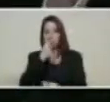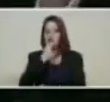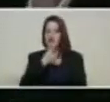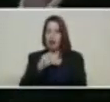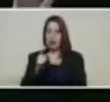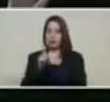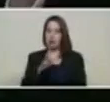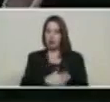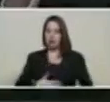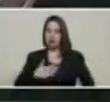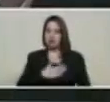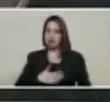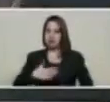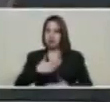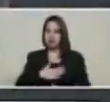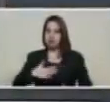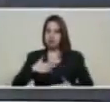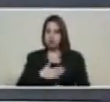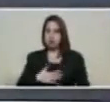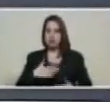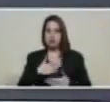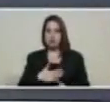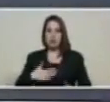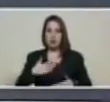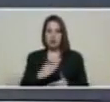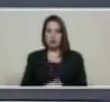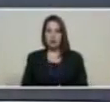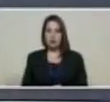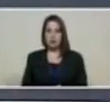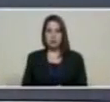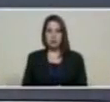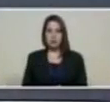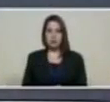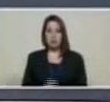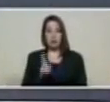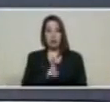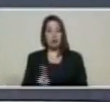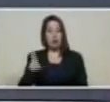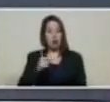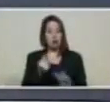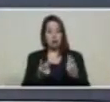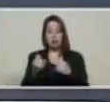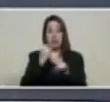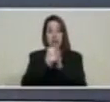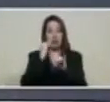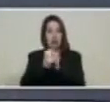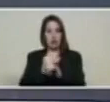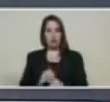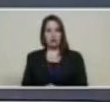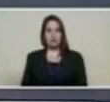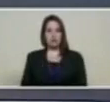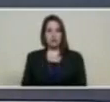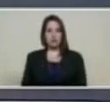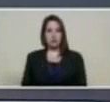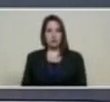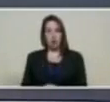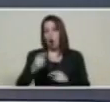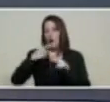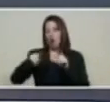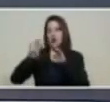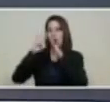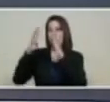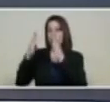y comodidad además de aumentar el incentivo comercial con el uso de monedas digitales es otro mundo